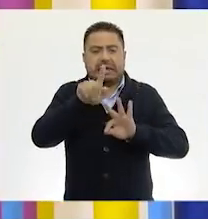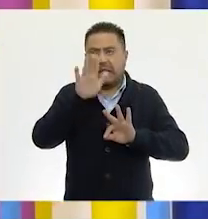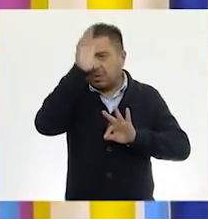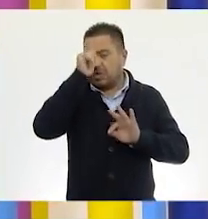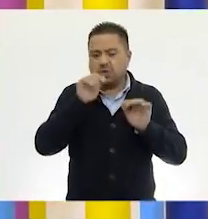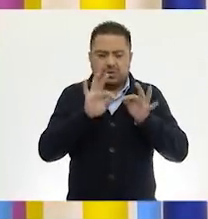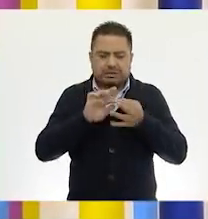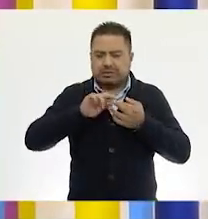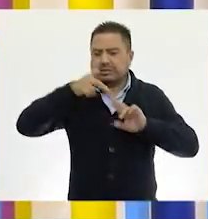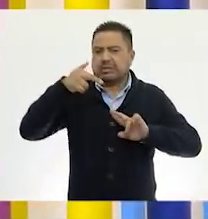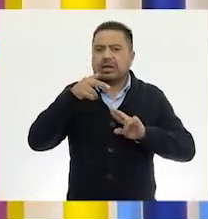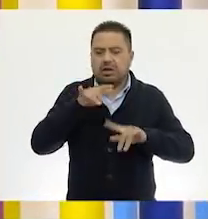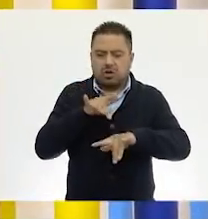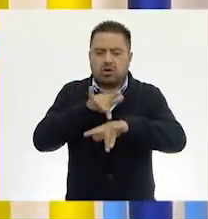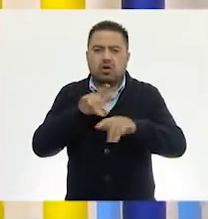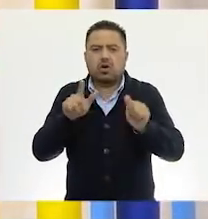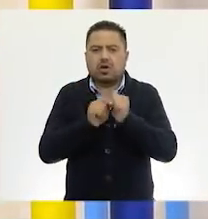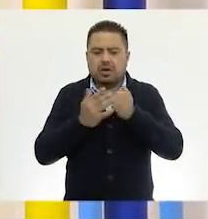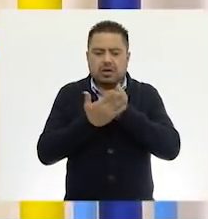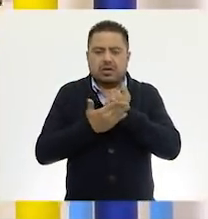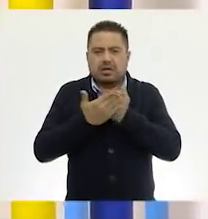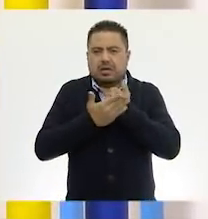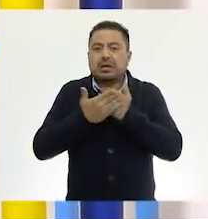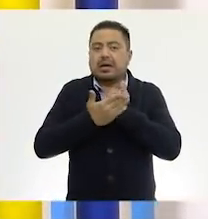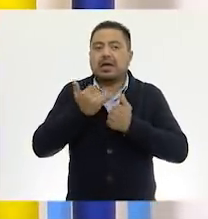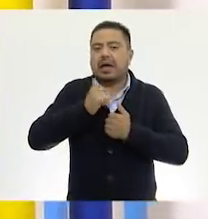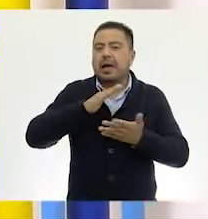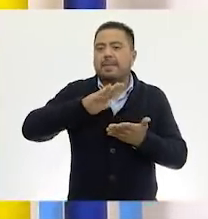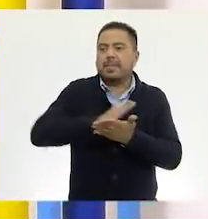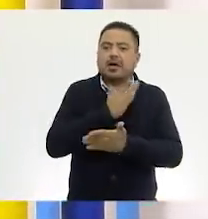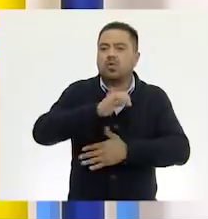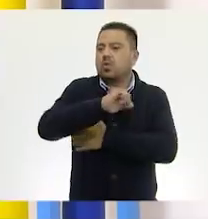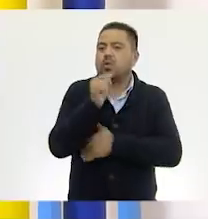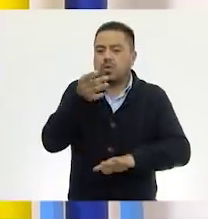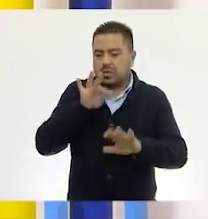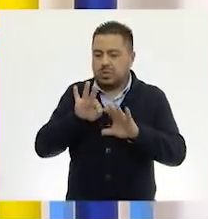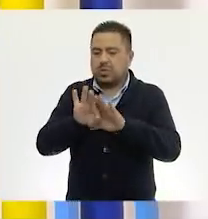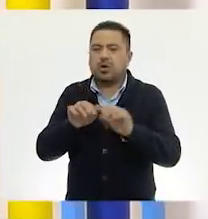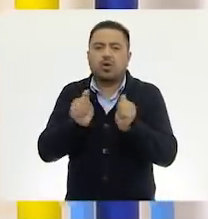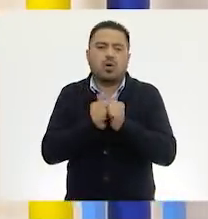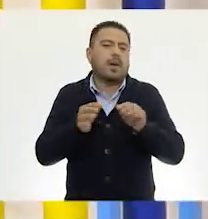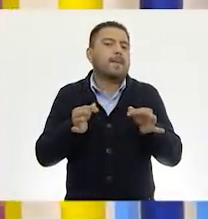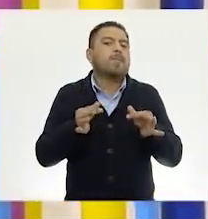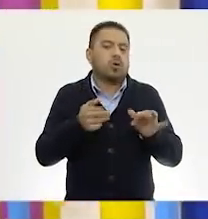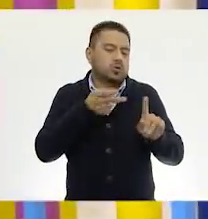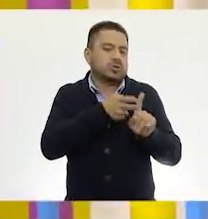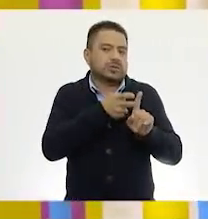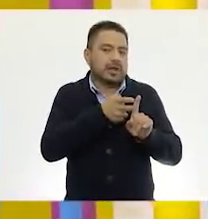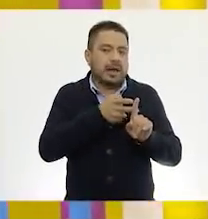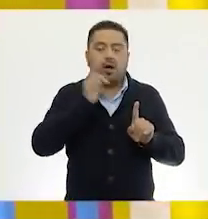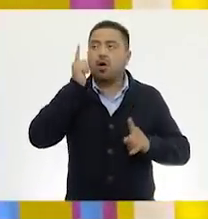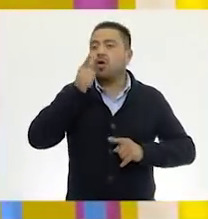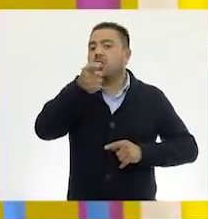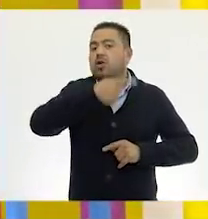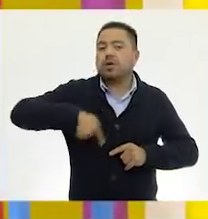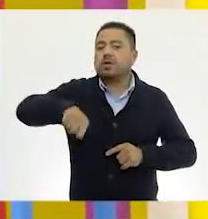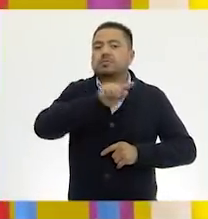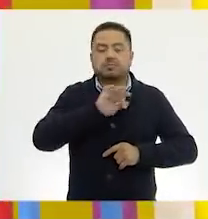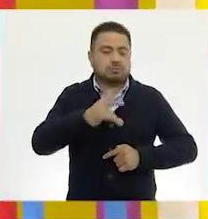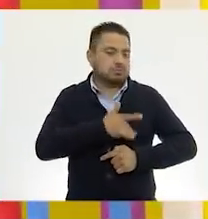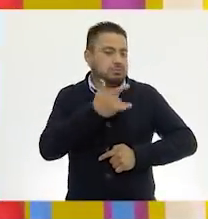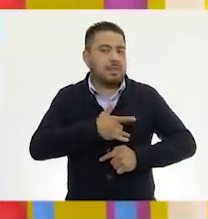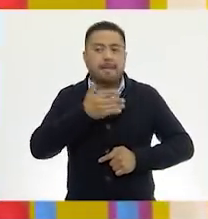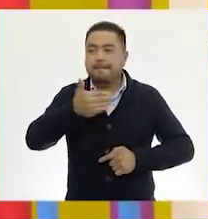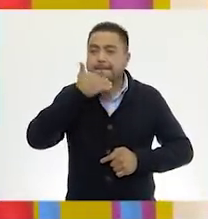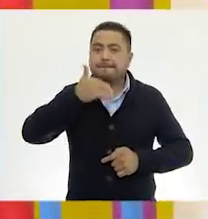resortes, tocarlo nada más de las orillitas y guardarlo con cuidado en la bolsa. Espero que todas y todos se